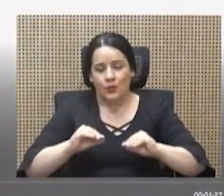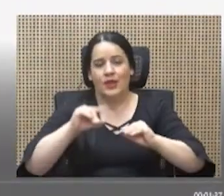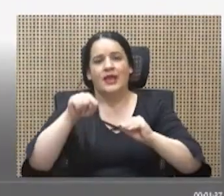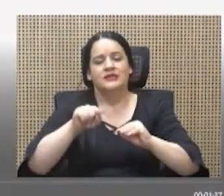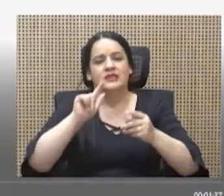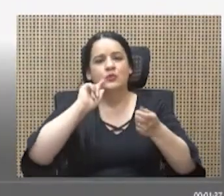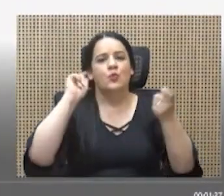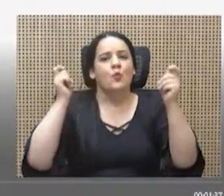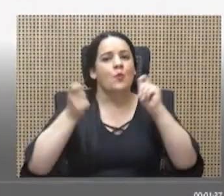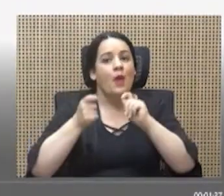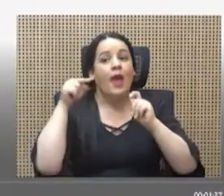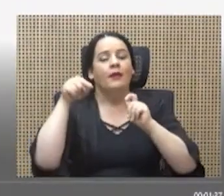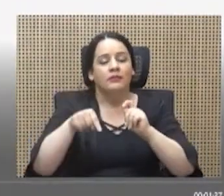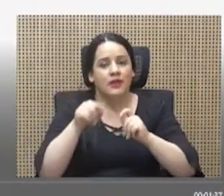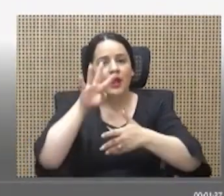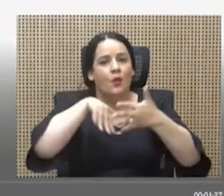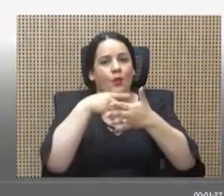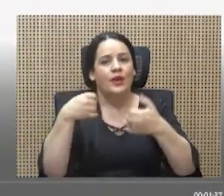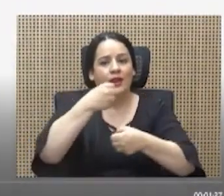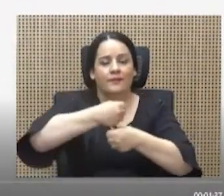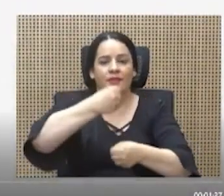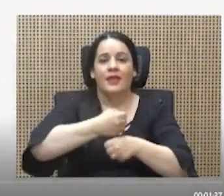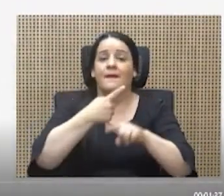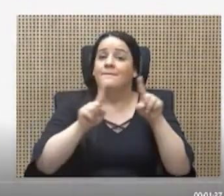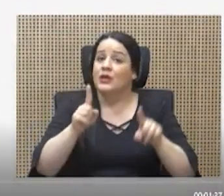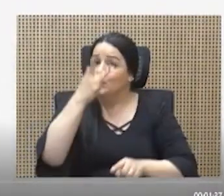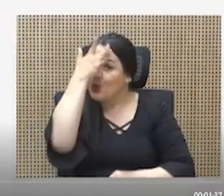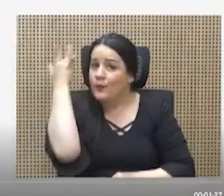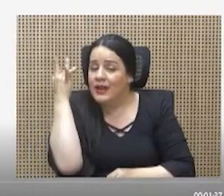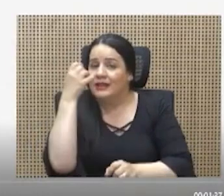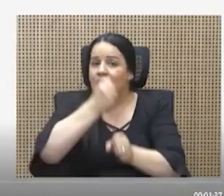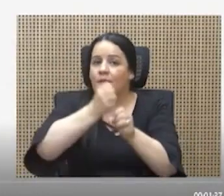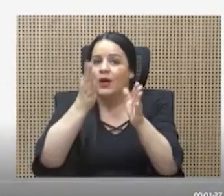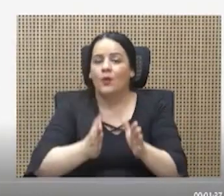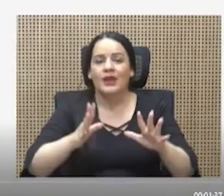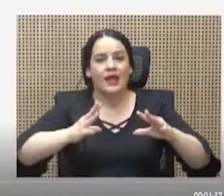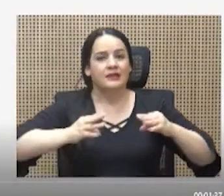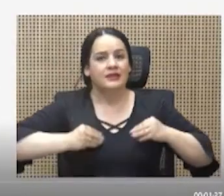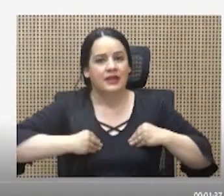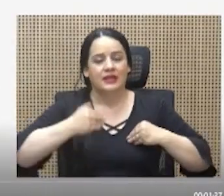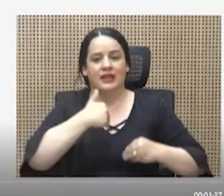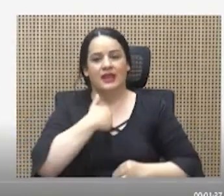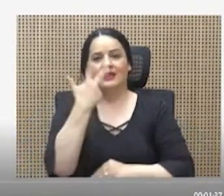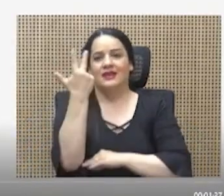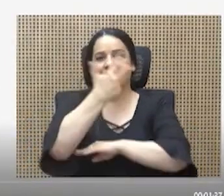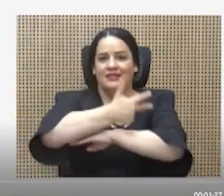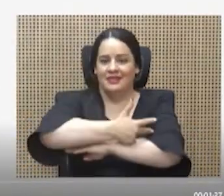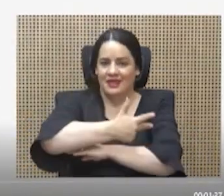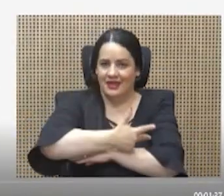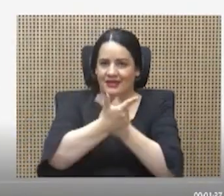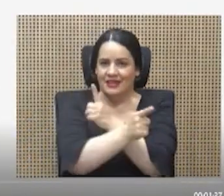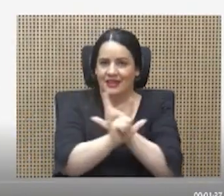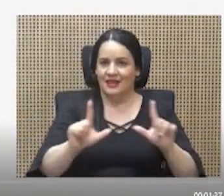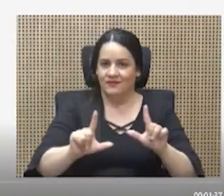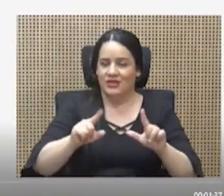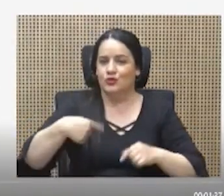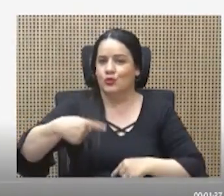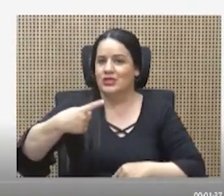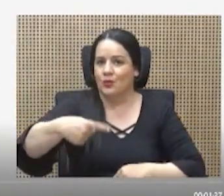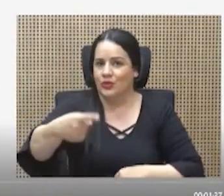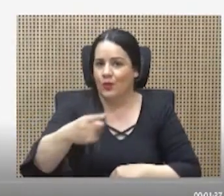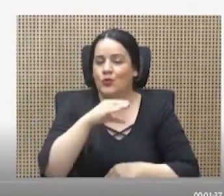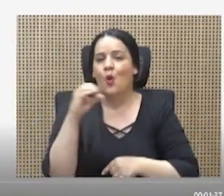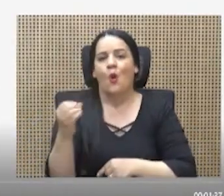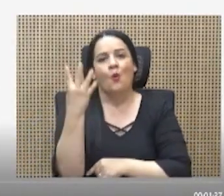laboral. Pero se olvidan de decir que los trabajadores que la acepten van a tener tres días libres consecutivos o cuatro días libres